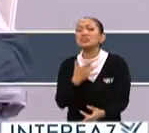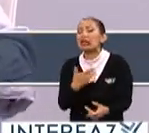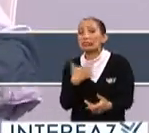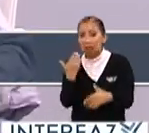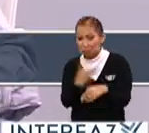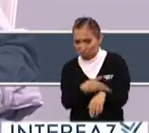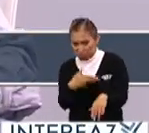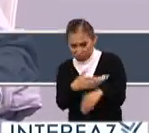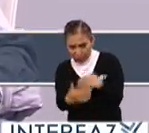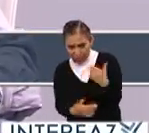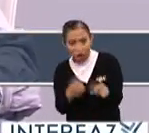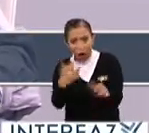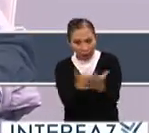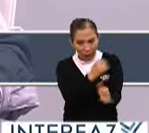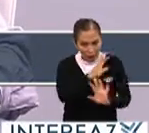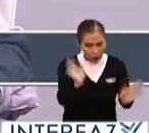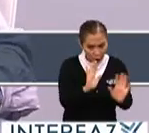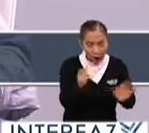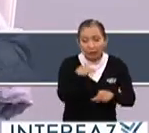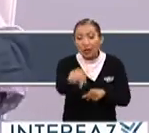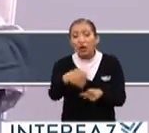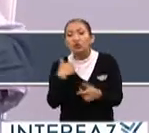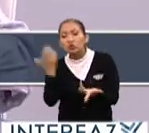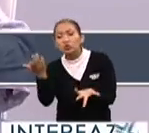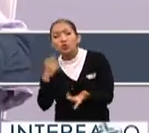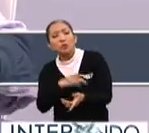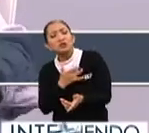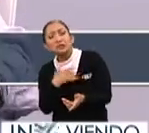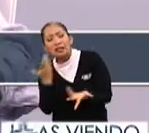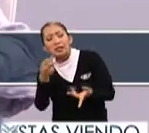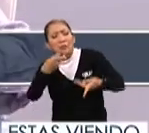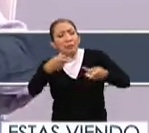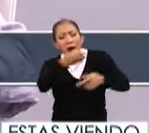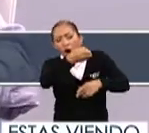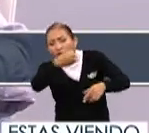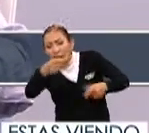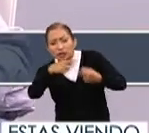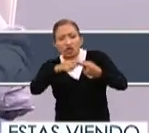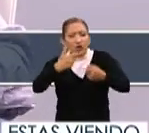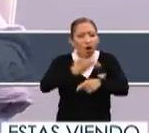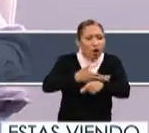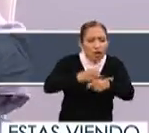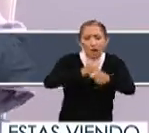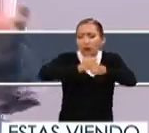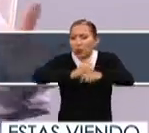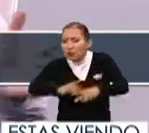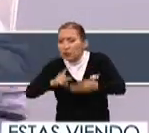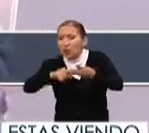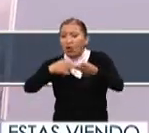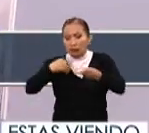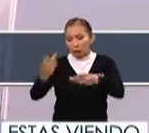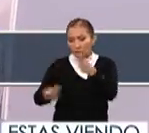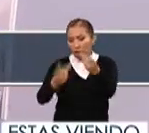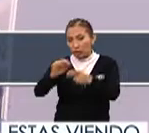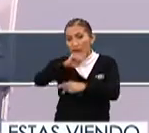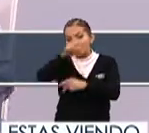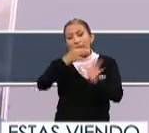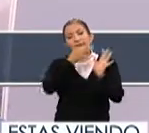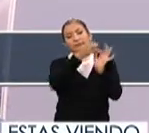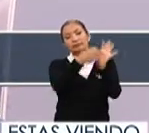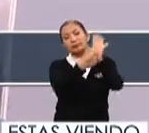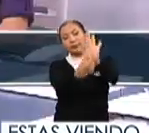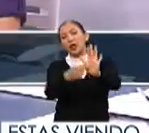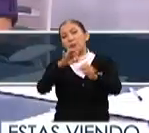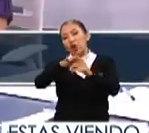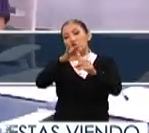el proceso, no por quién ganaron, sino por cómo percibieron la organización, el proceso, la información y la haremos por supuesto pública en